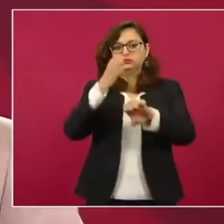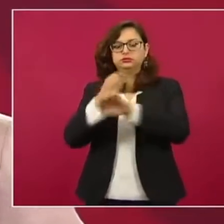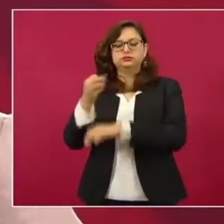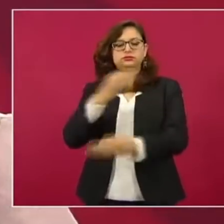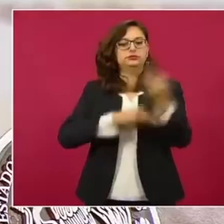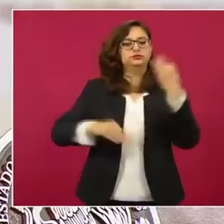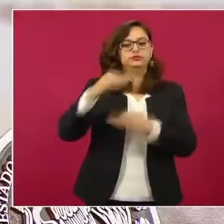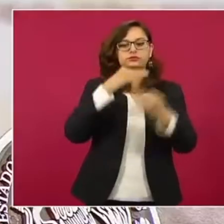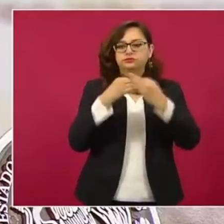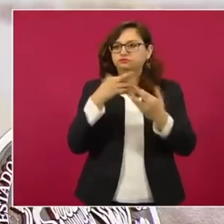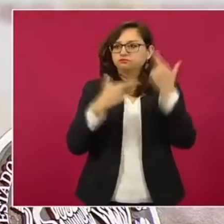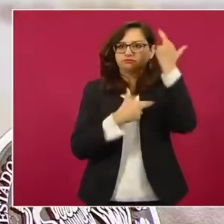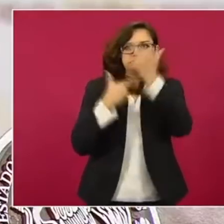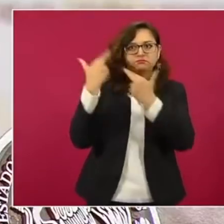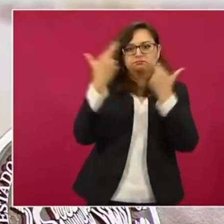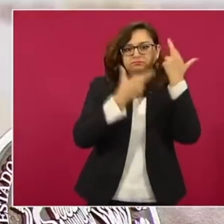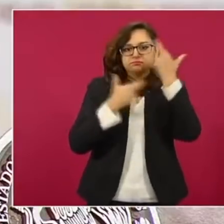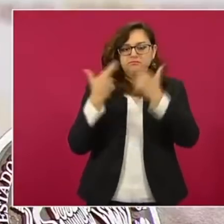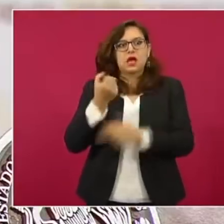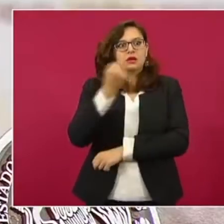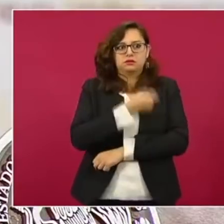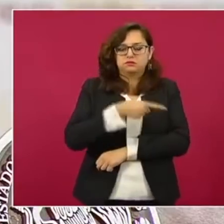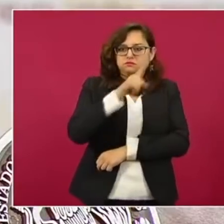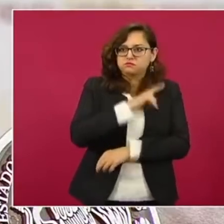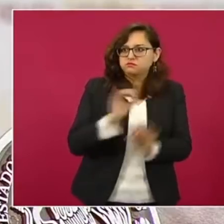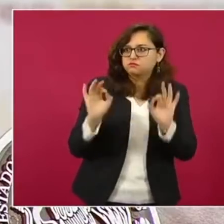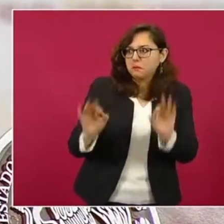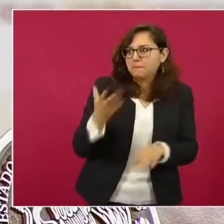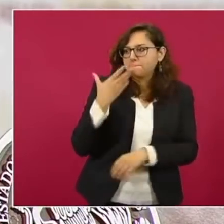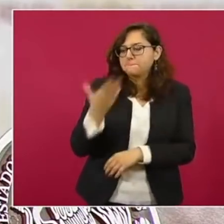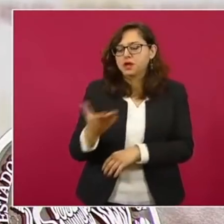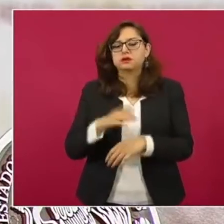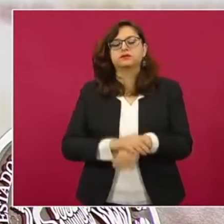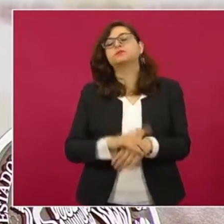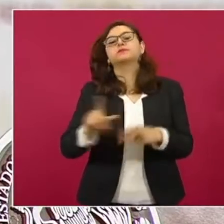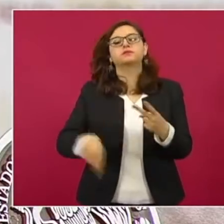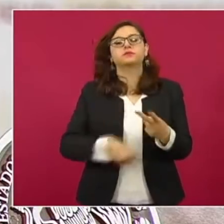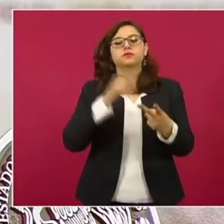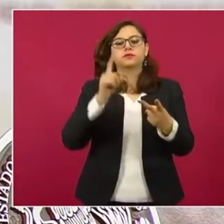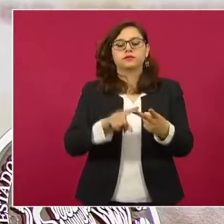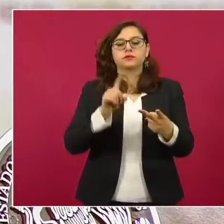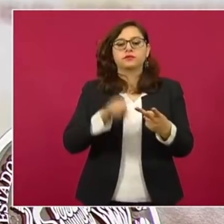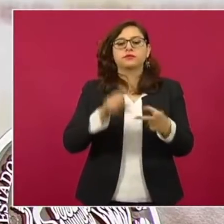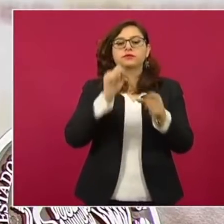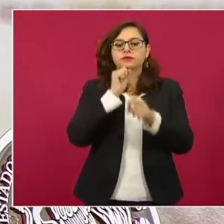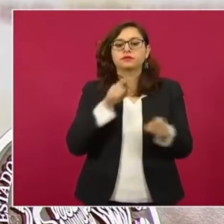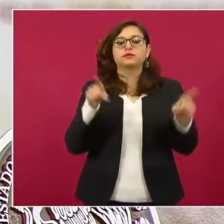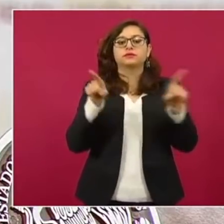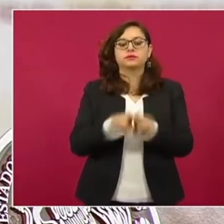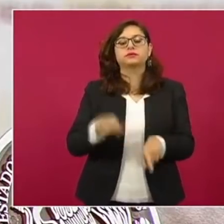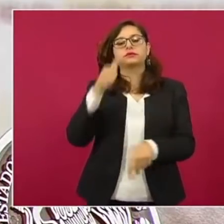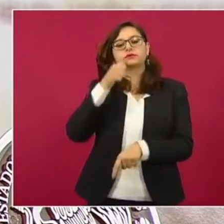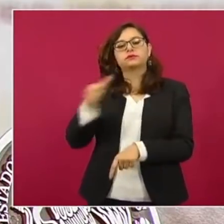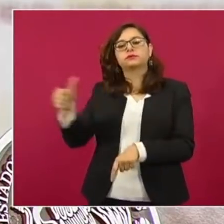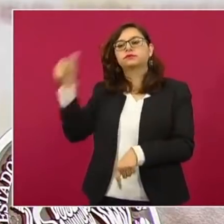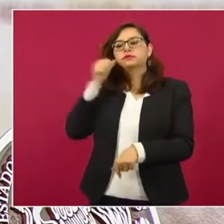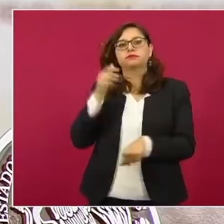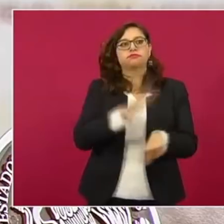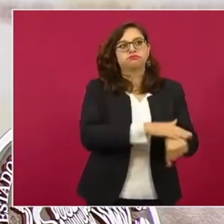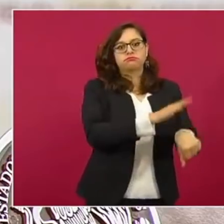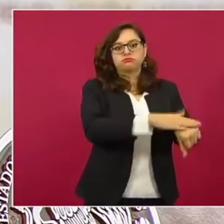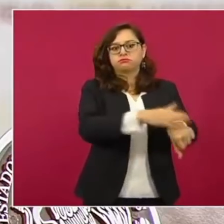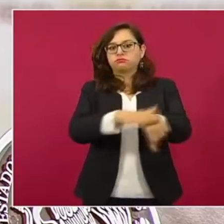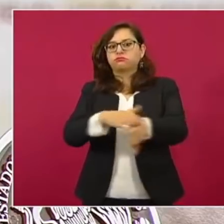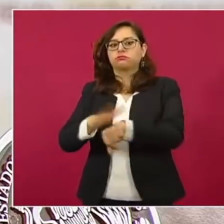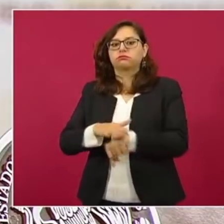país. La segunda acción y el llamado que hicimos el día de ayer tiene que